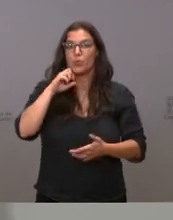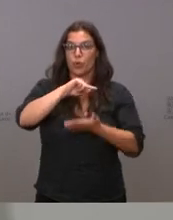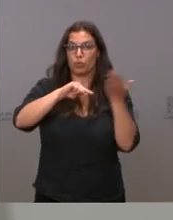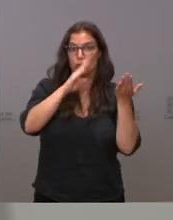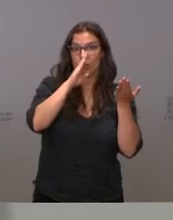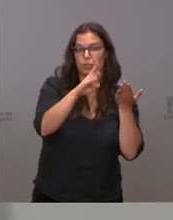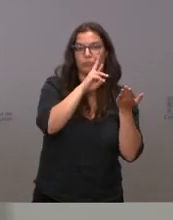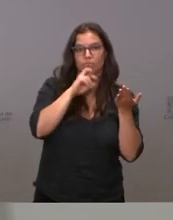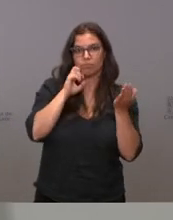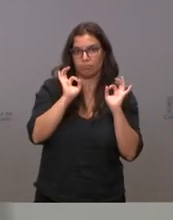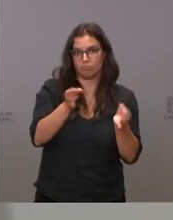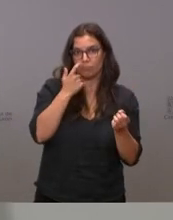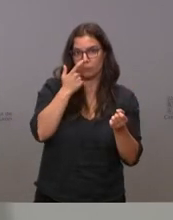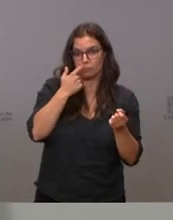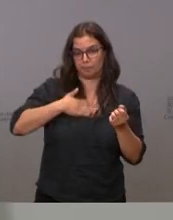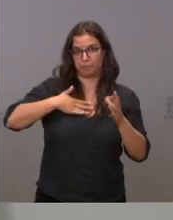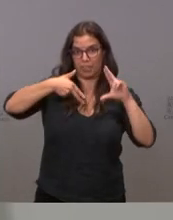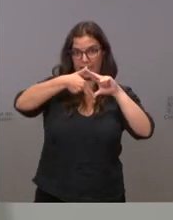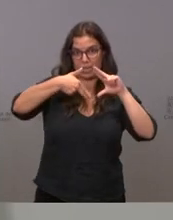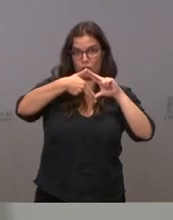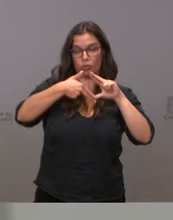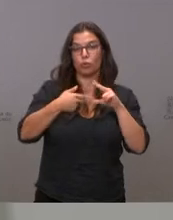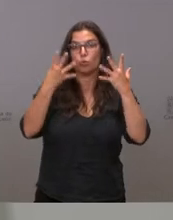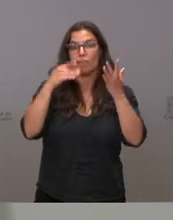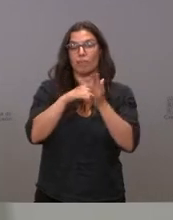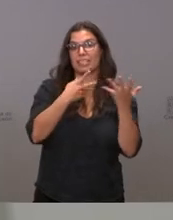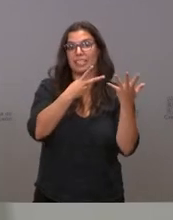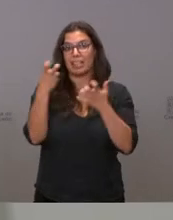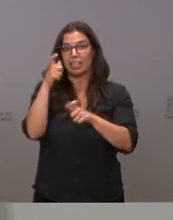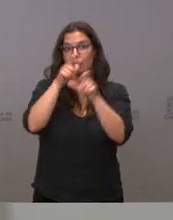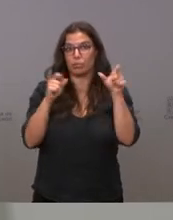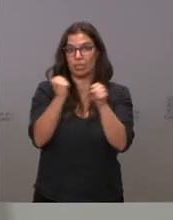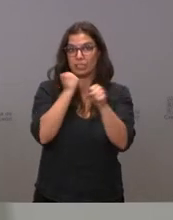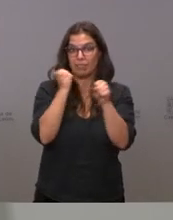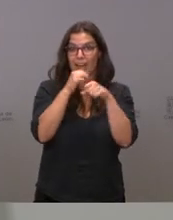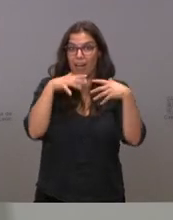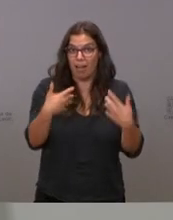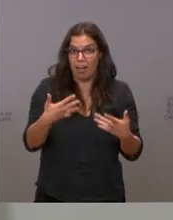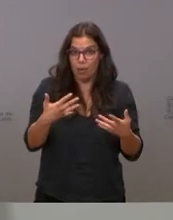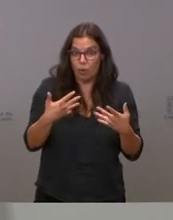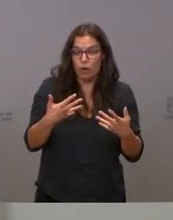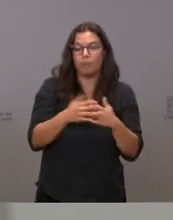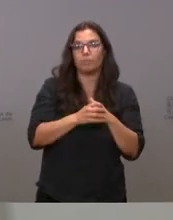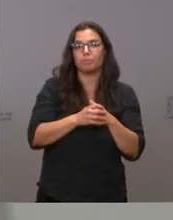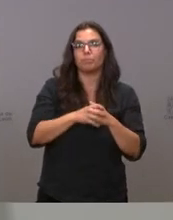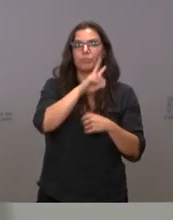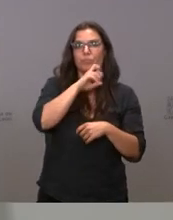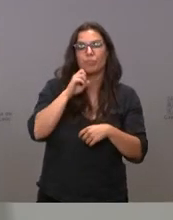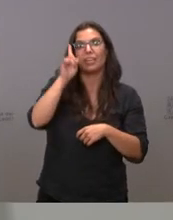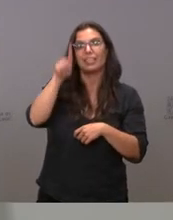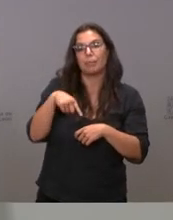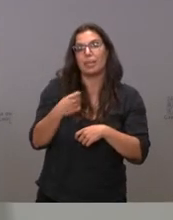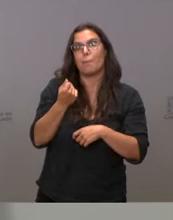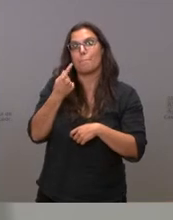de Renault en nuestra comunidad, de los 9.700 empleados con los que cuentan la actualidad y la formalización de 1.000 contratos